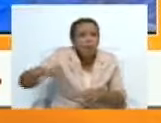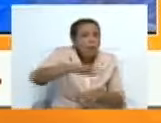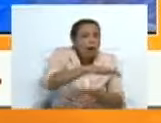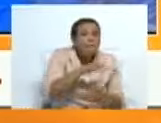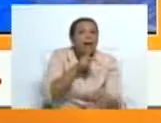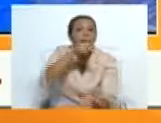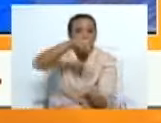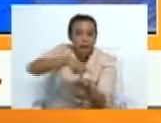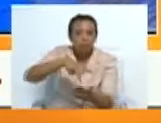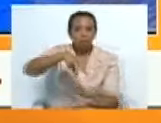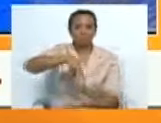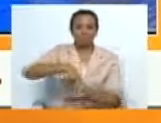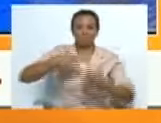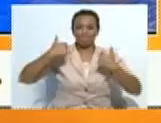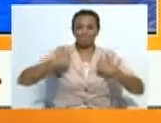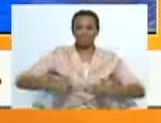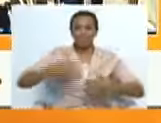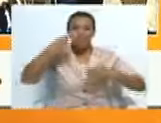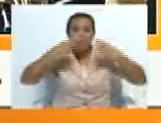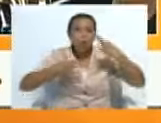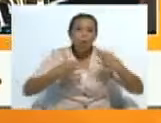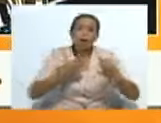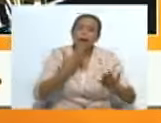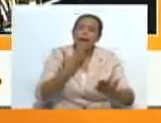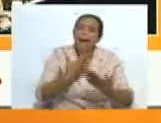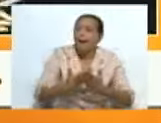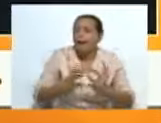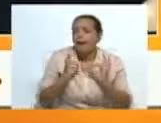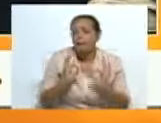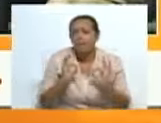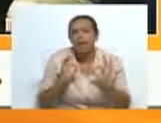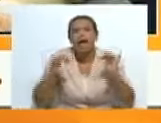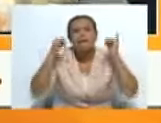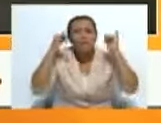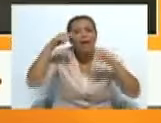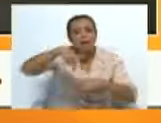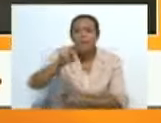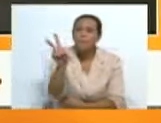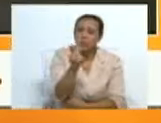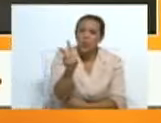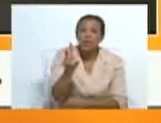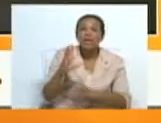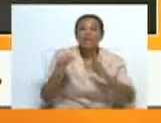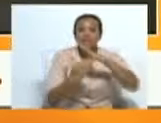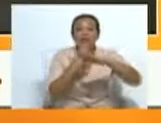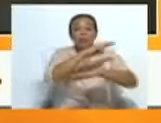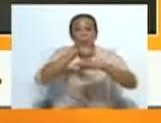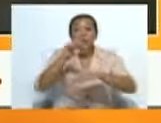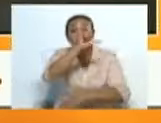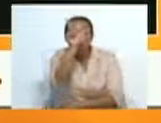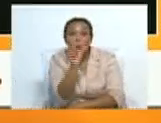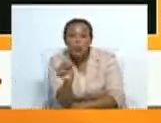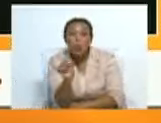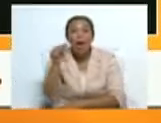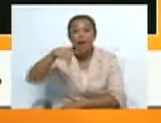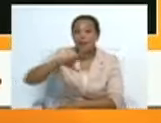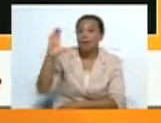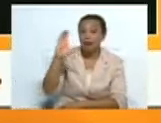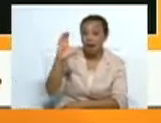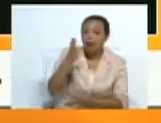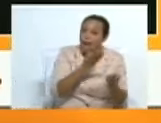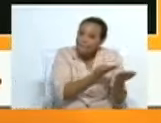bien. Entonces, estoy muy agradecido, agradezco el festival y agradezco también el Instituto Italiano de Cultura en Caracas,